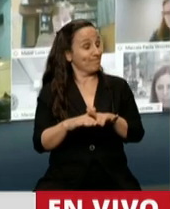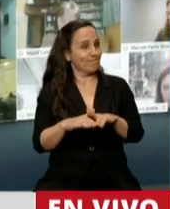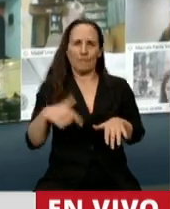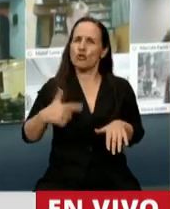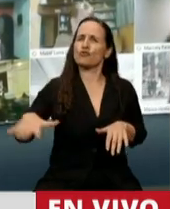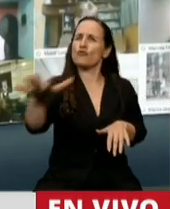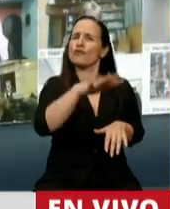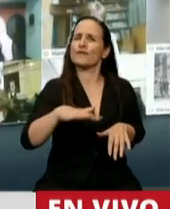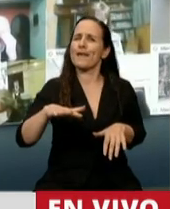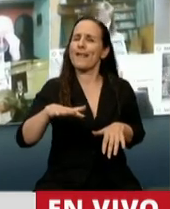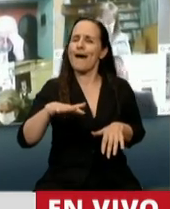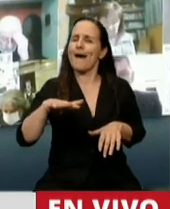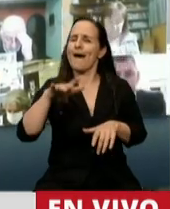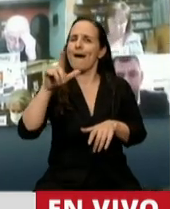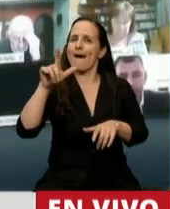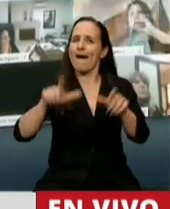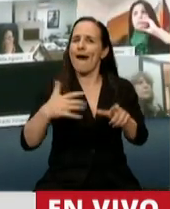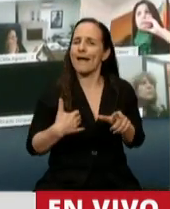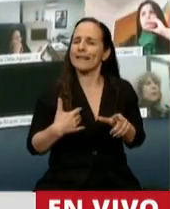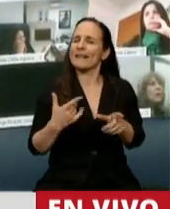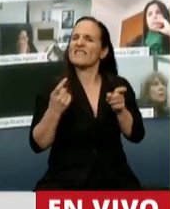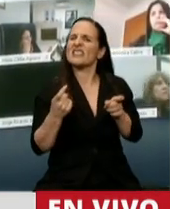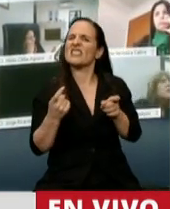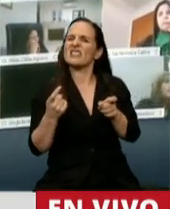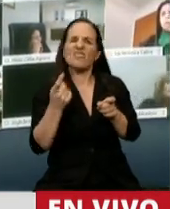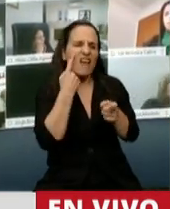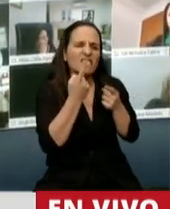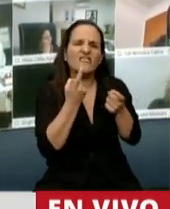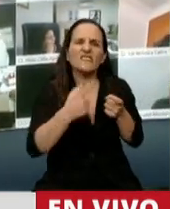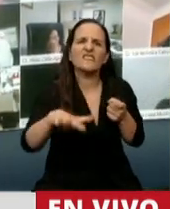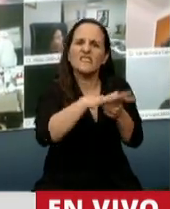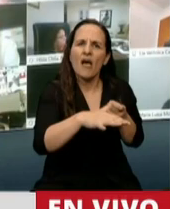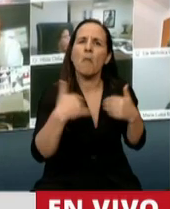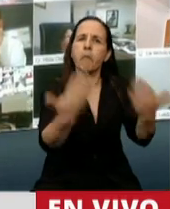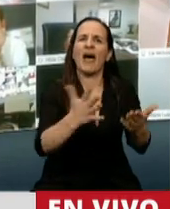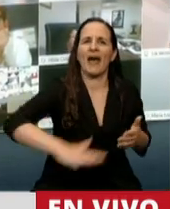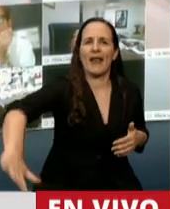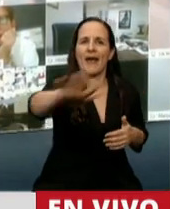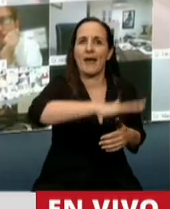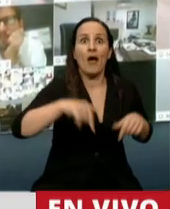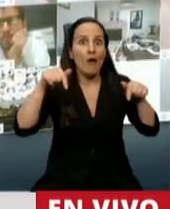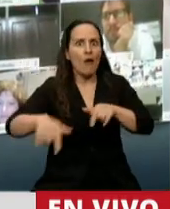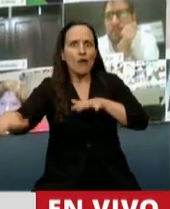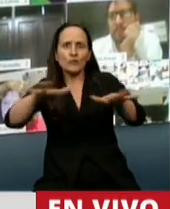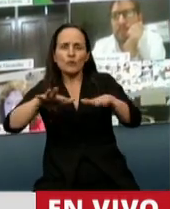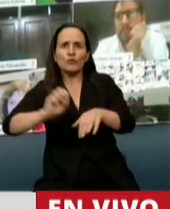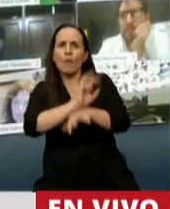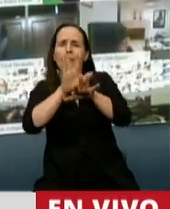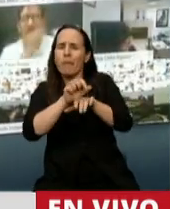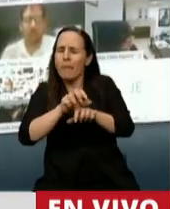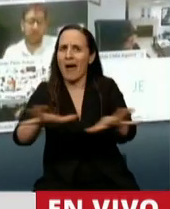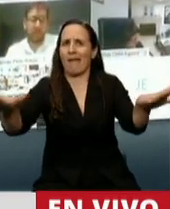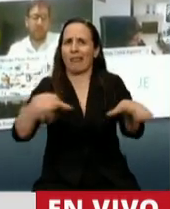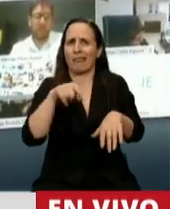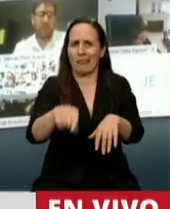trabajemos acorde a sus necesidades. Hoy tenemos una pandemia sanitaria y una necesidad enorme económica de